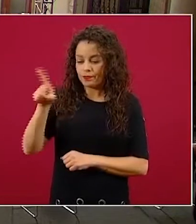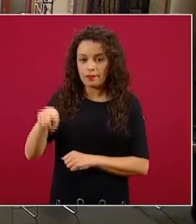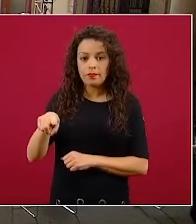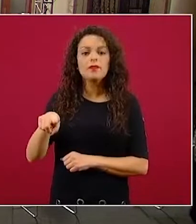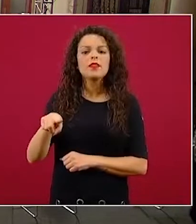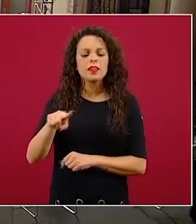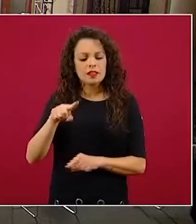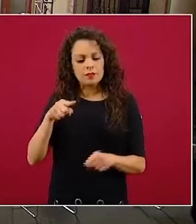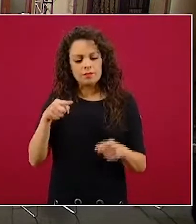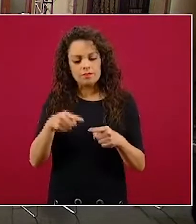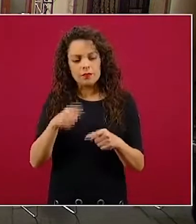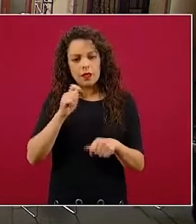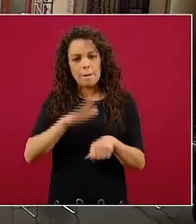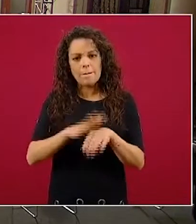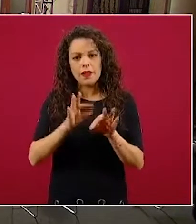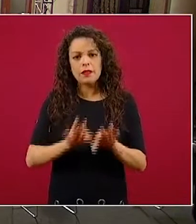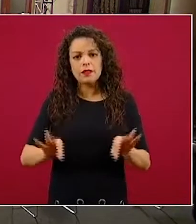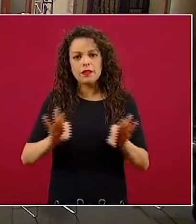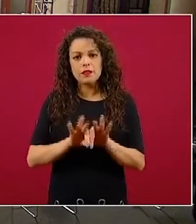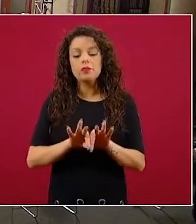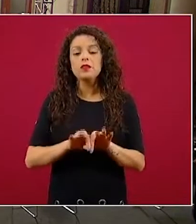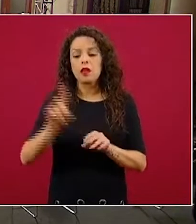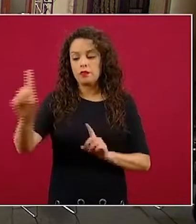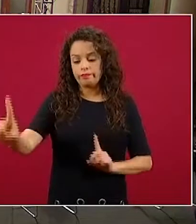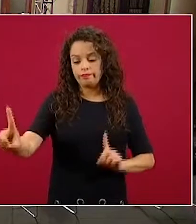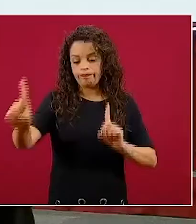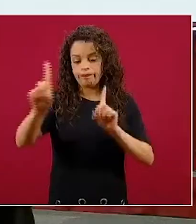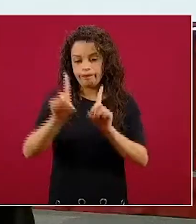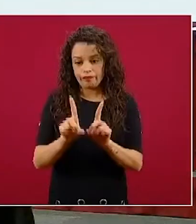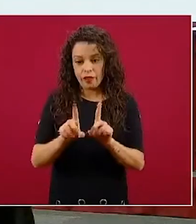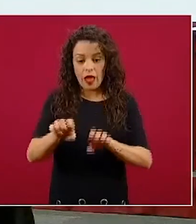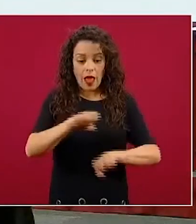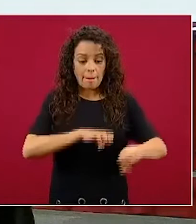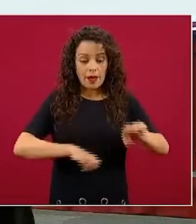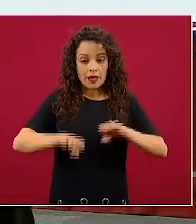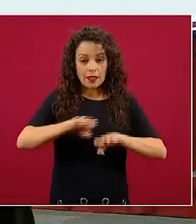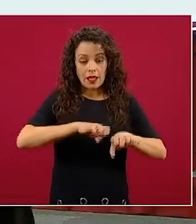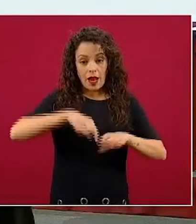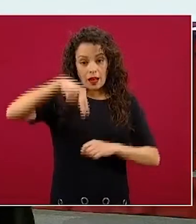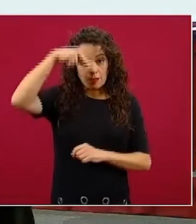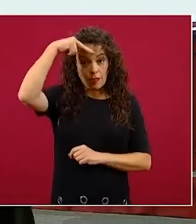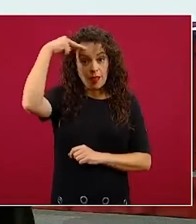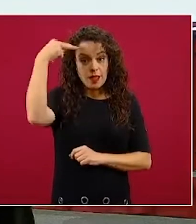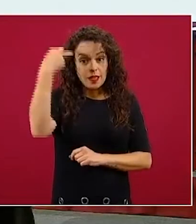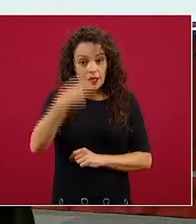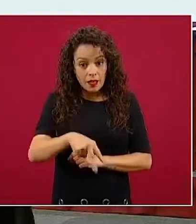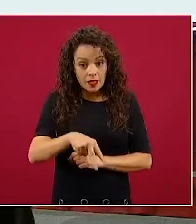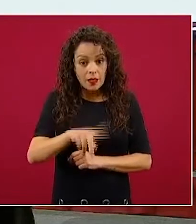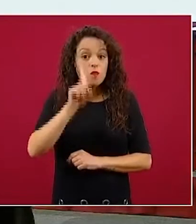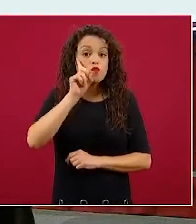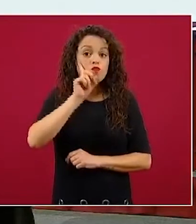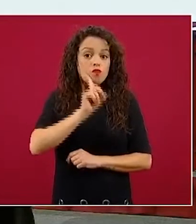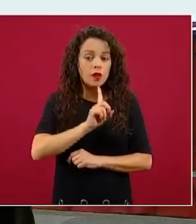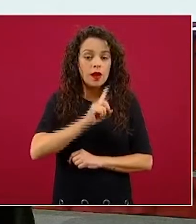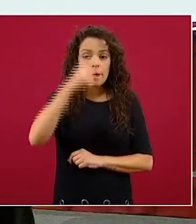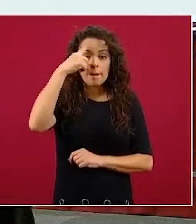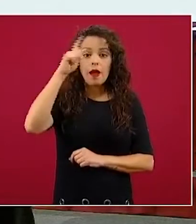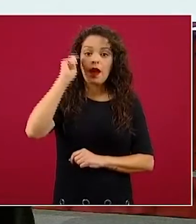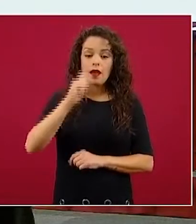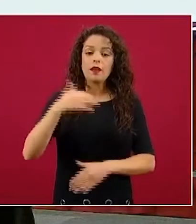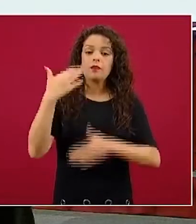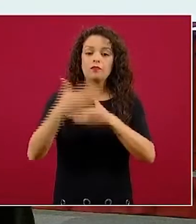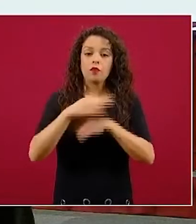encuentros virtuales, que serán uno a uno, de empresarias mexicanas con posibles compradores de Estados Unidos y Canadá.